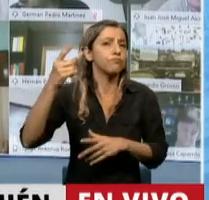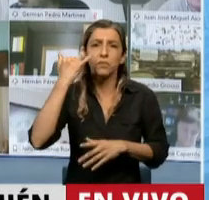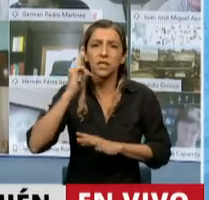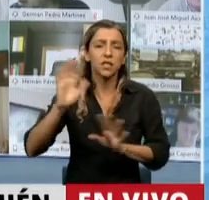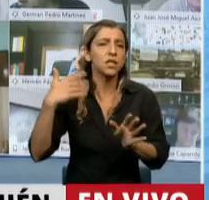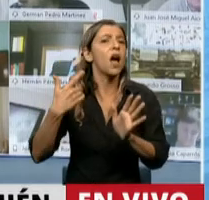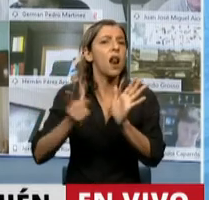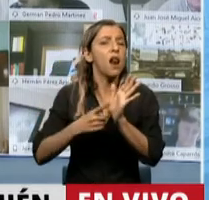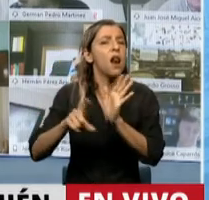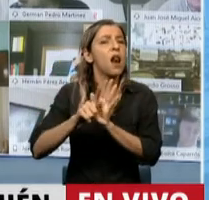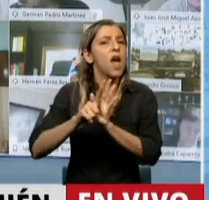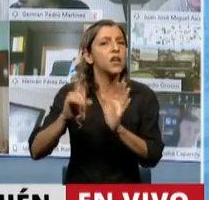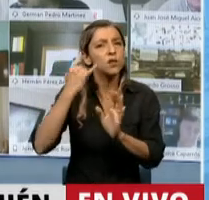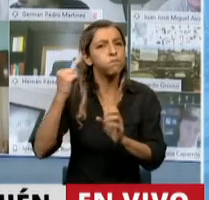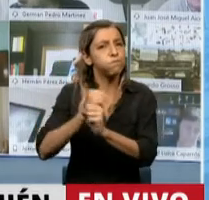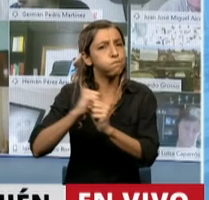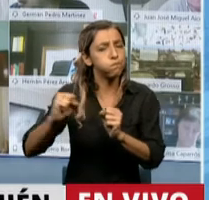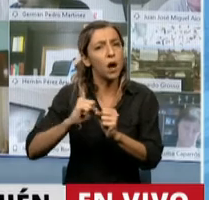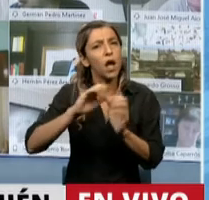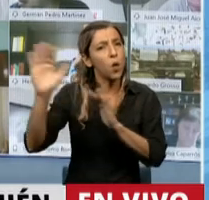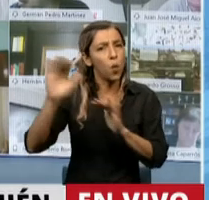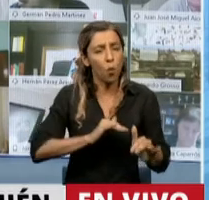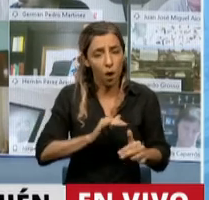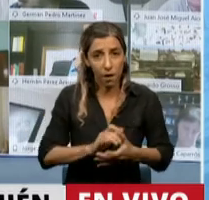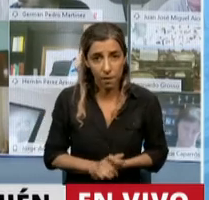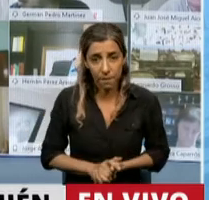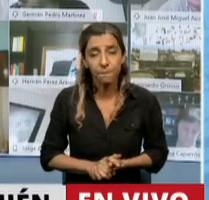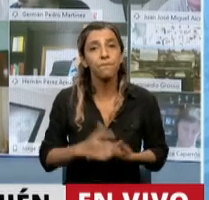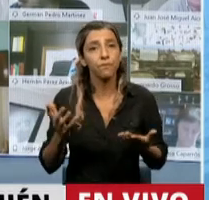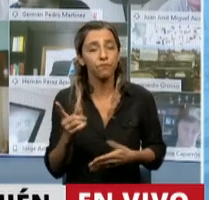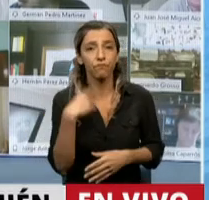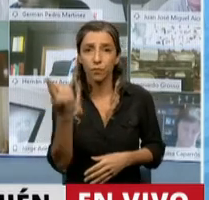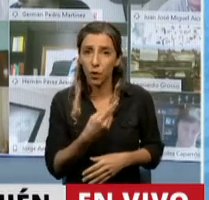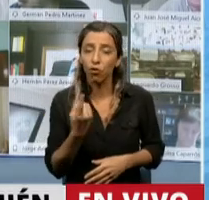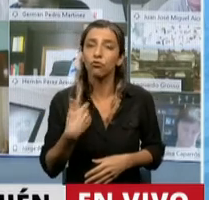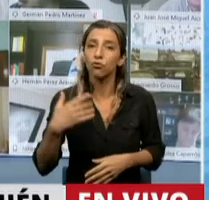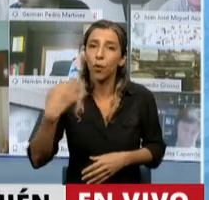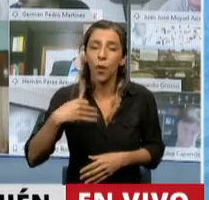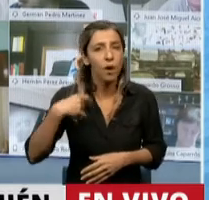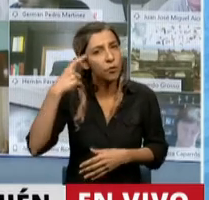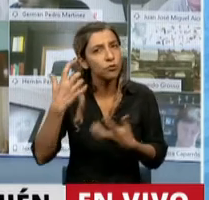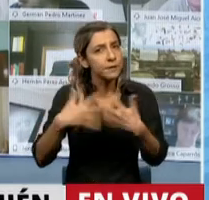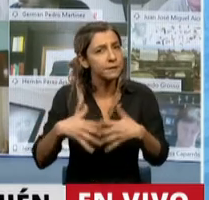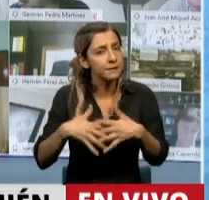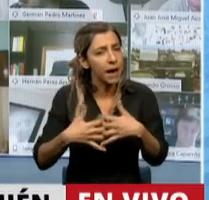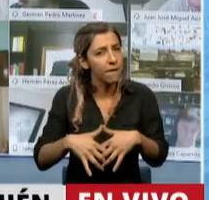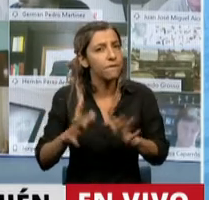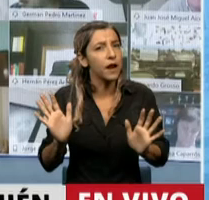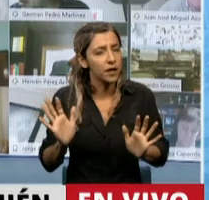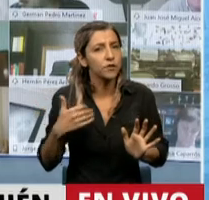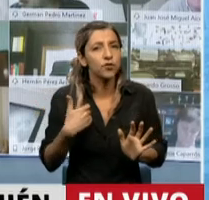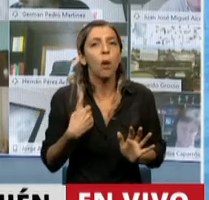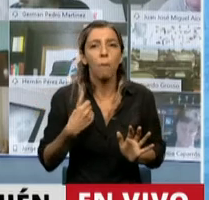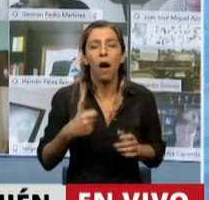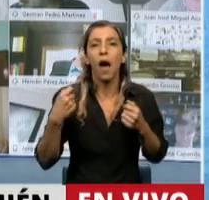Pero considero que esta circunstancia también nos debe invitar a reflexionar en positivo sobre las condiciones que